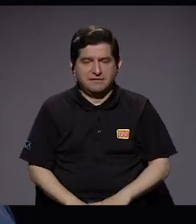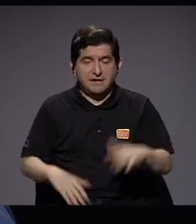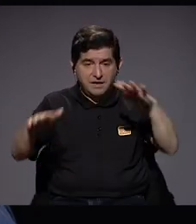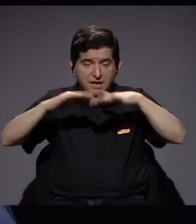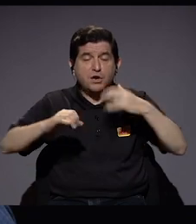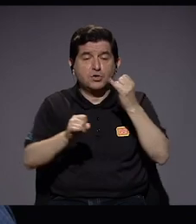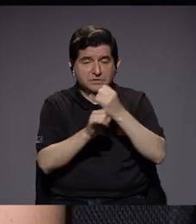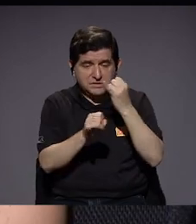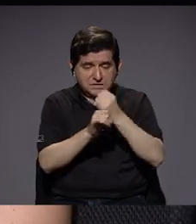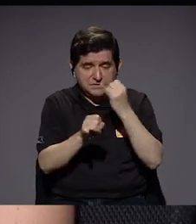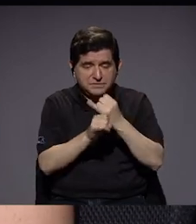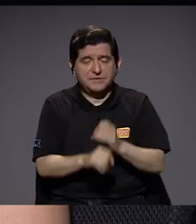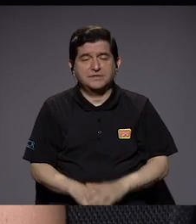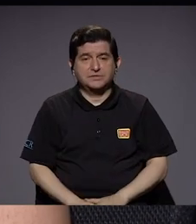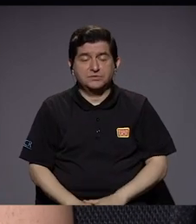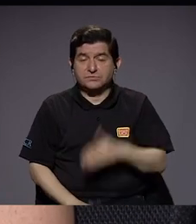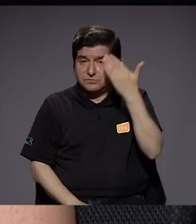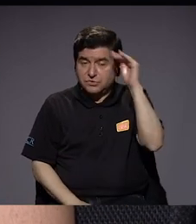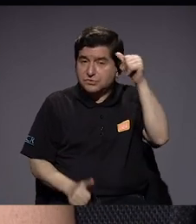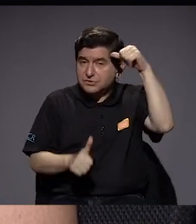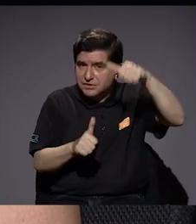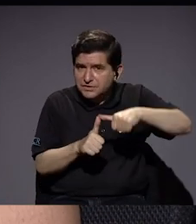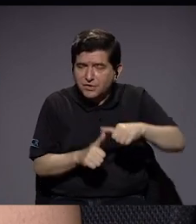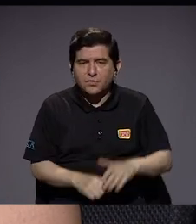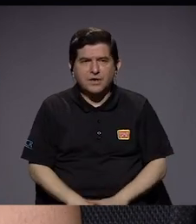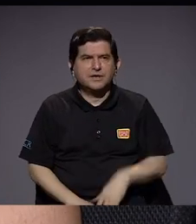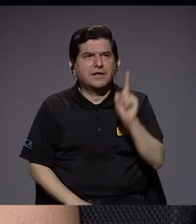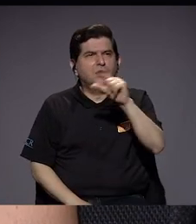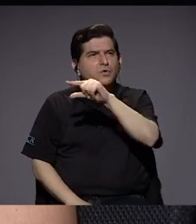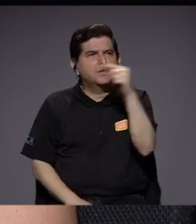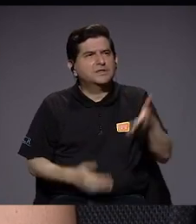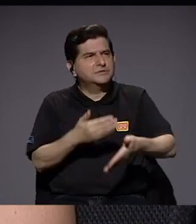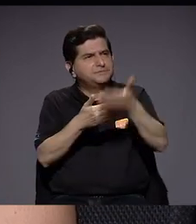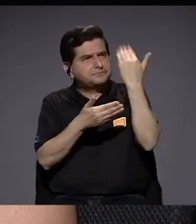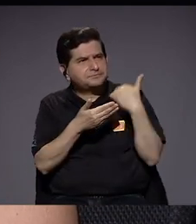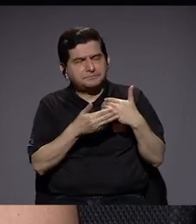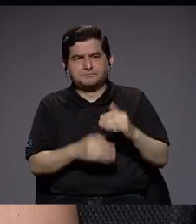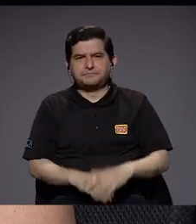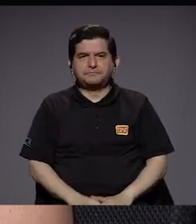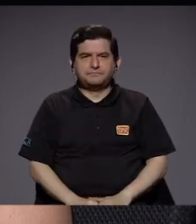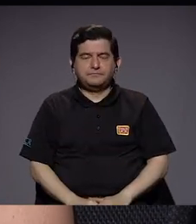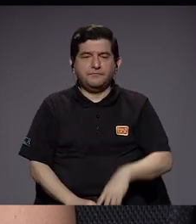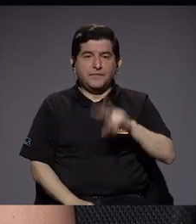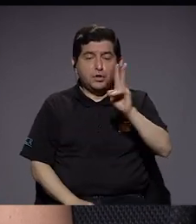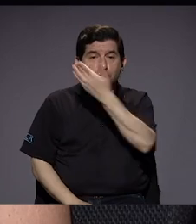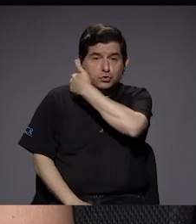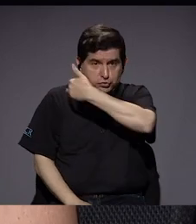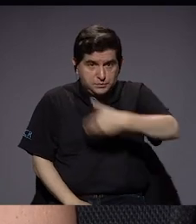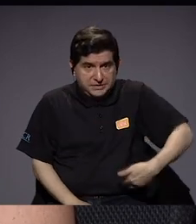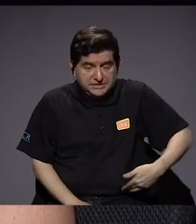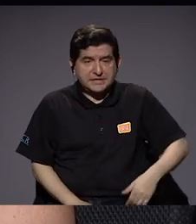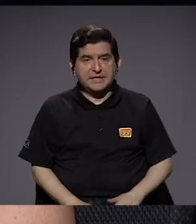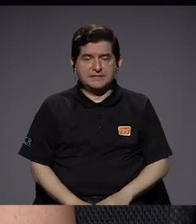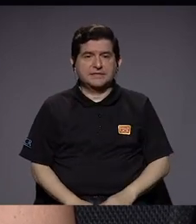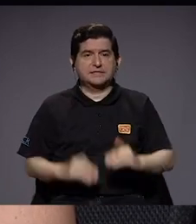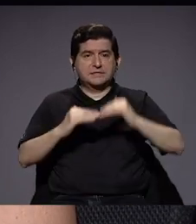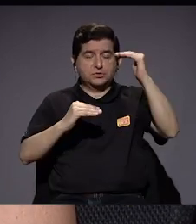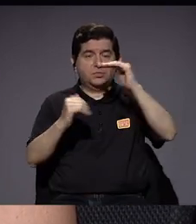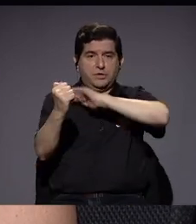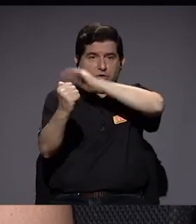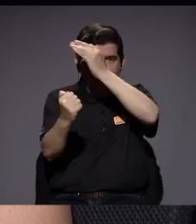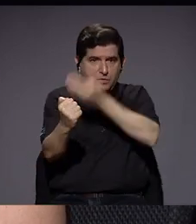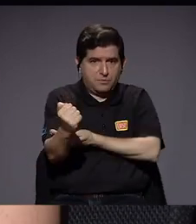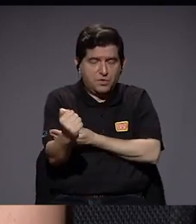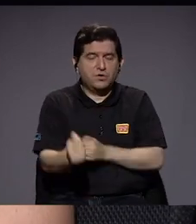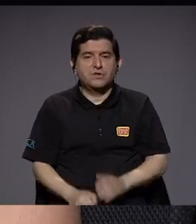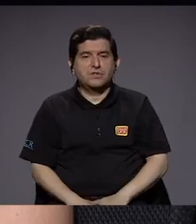de la institucionalidad. No sé si recuerda que hace unas semanas atrás los dos presidentes de los supremos poderes del